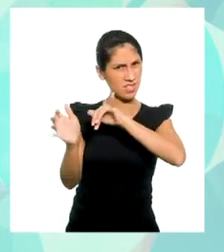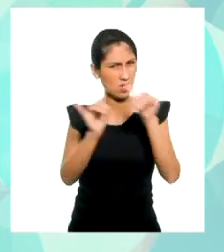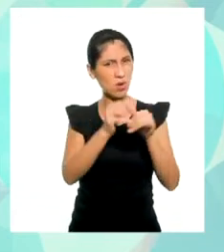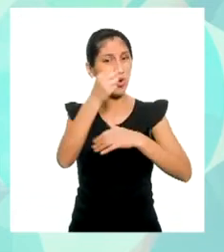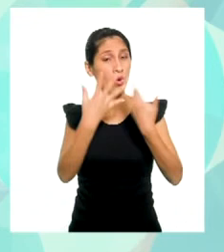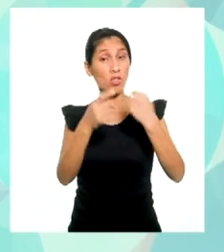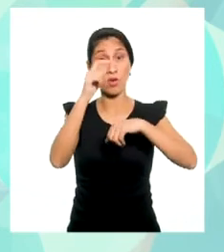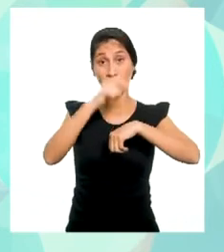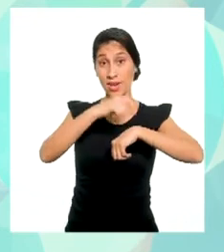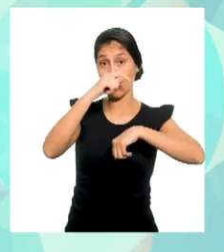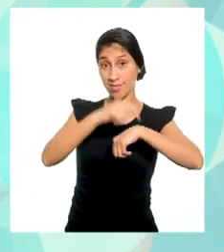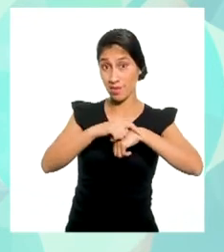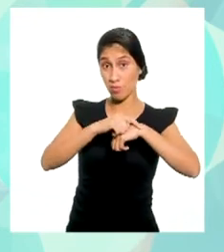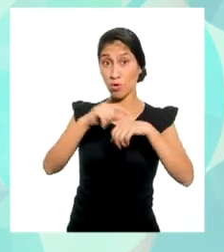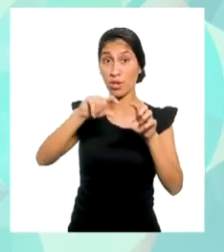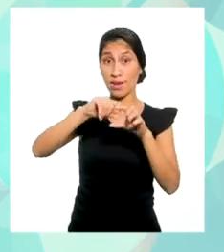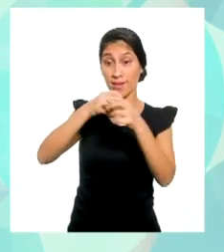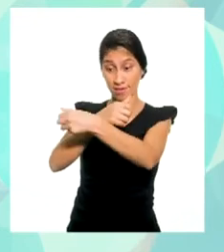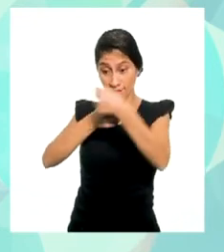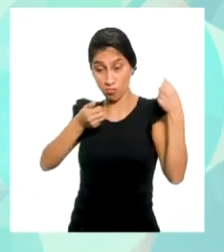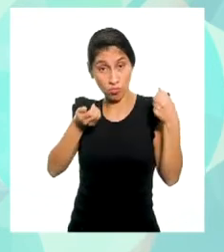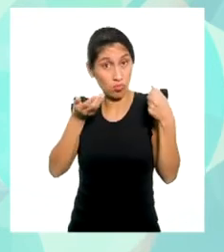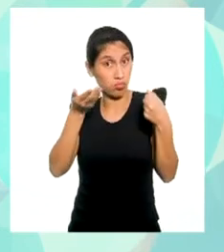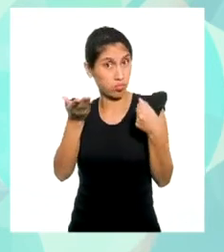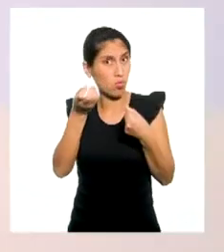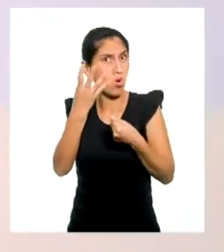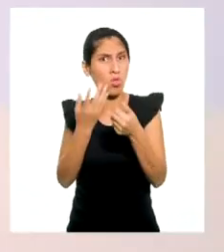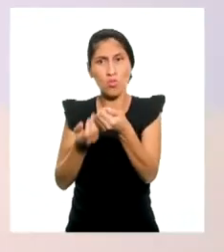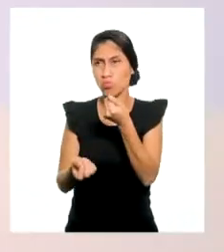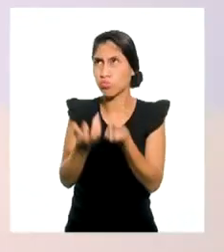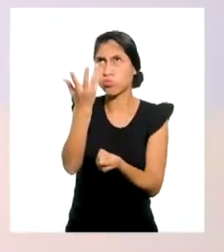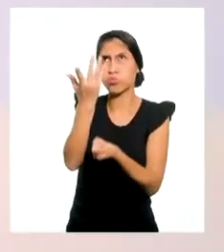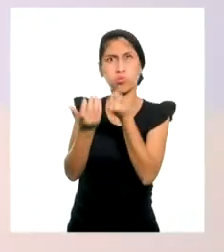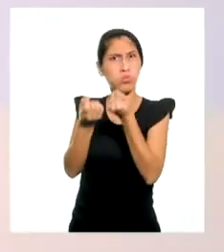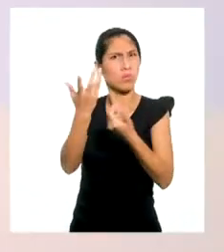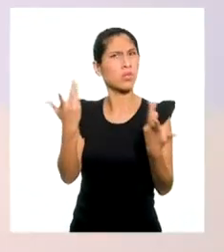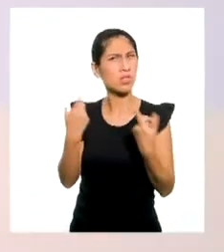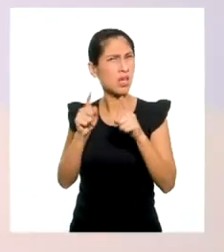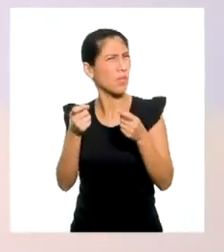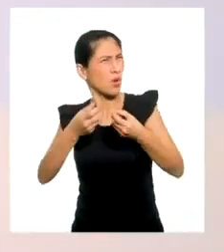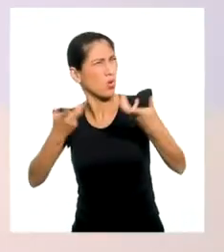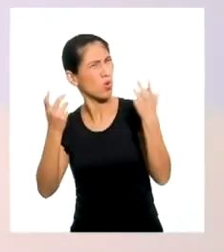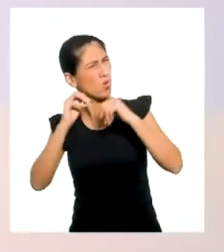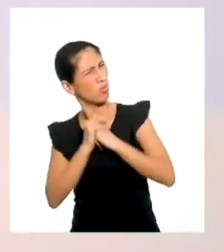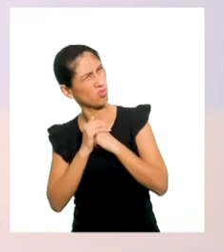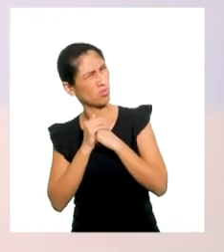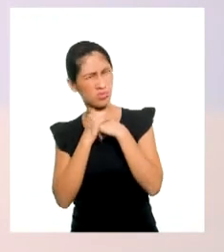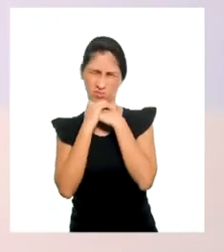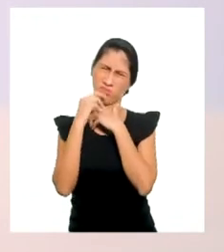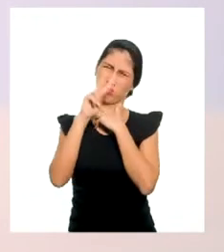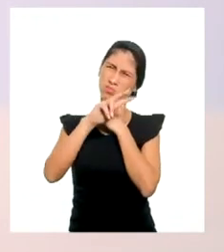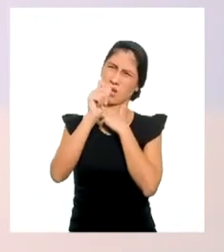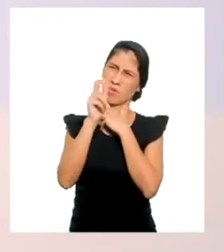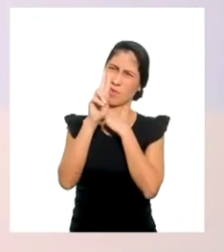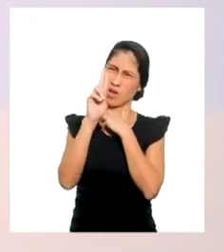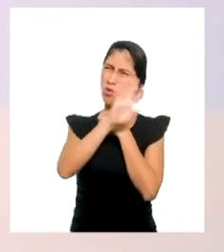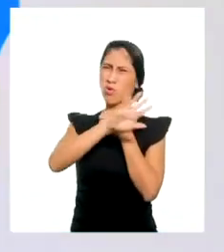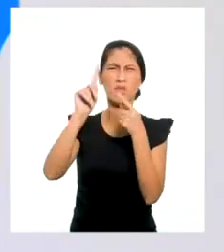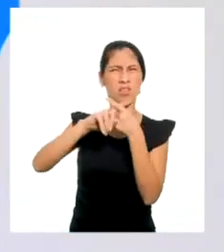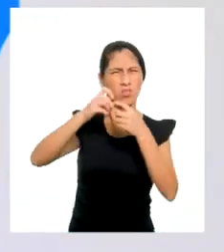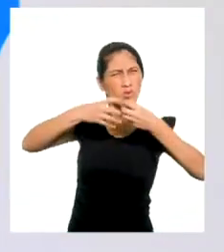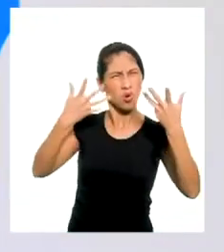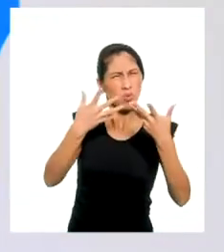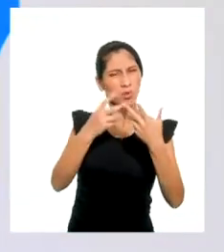el tiempo en el cual llegaríamos a dicha temperatura. Ya, pero ¿cómo hallamos el valor de X?